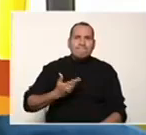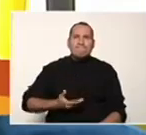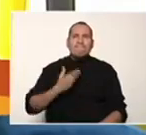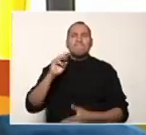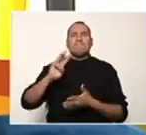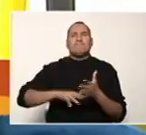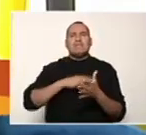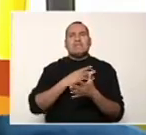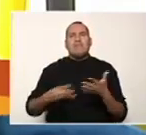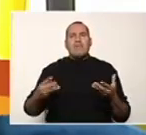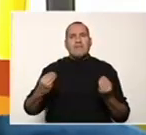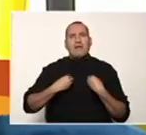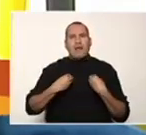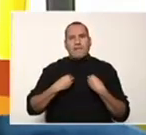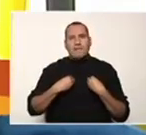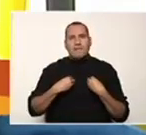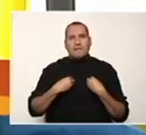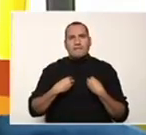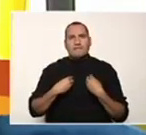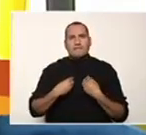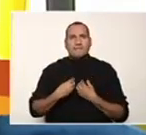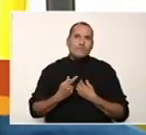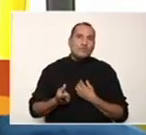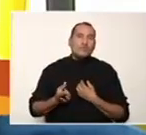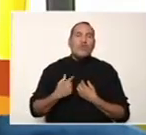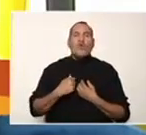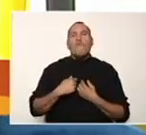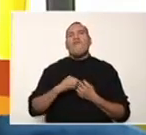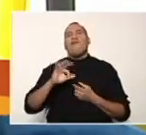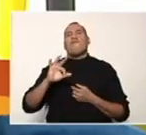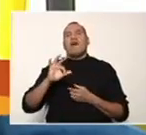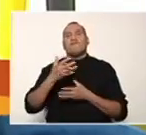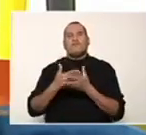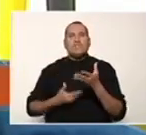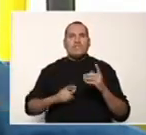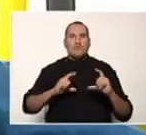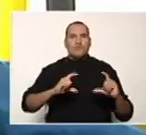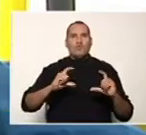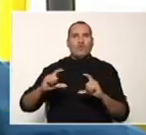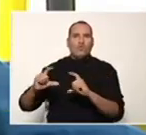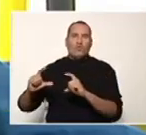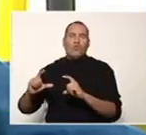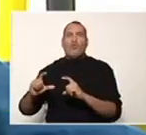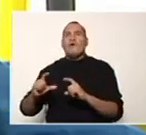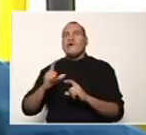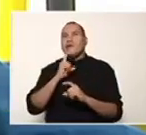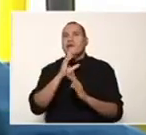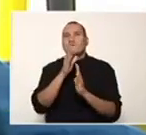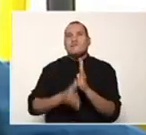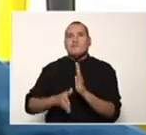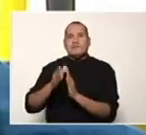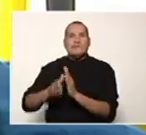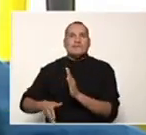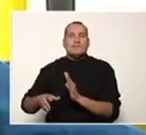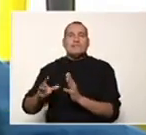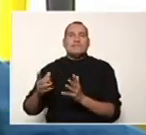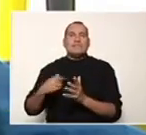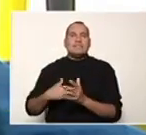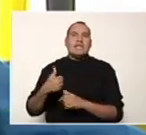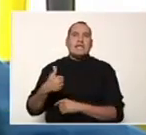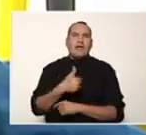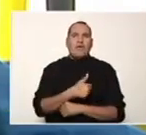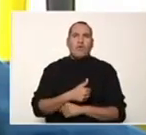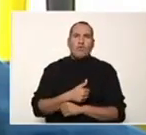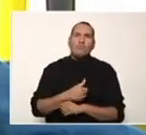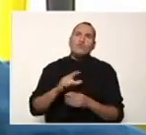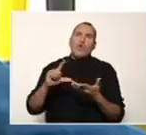matemáticas para la vida todo esto que tiene que ver con racionalización factorización productos notables y hay que recordar a propósito de esto que ustedes pueden conseguir cada uno